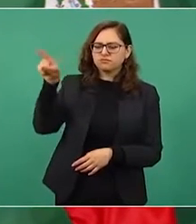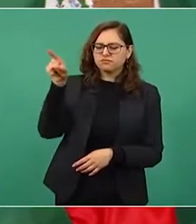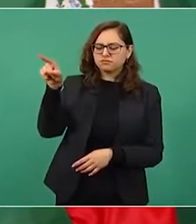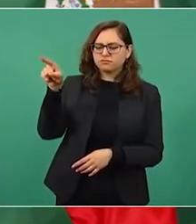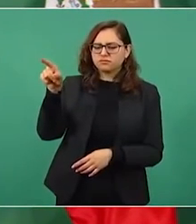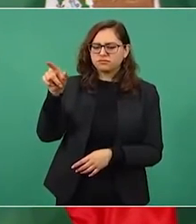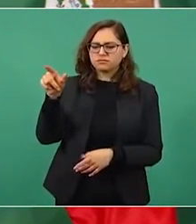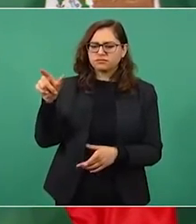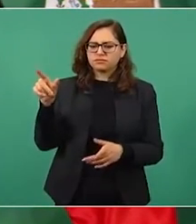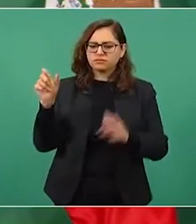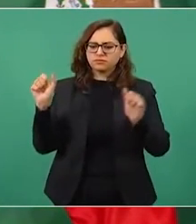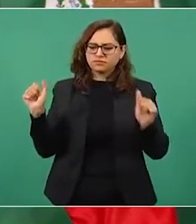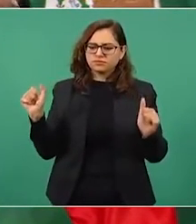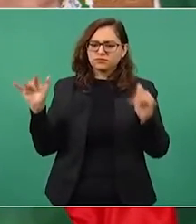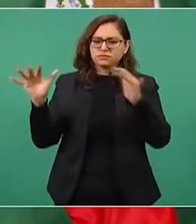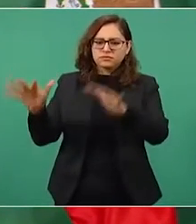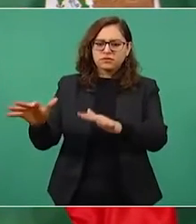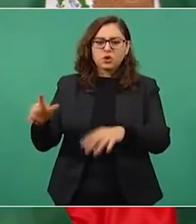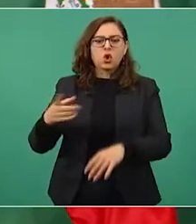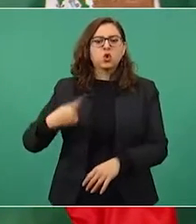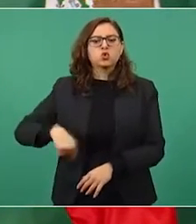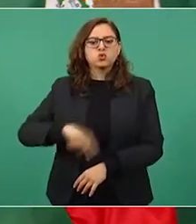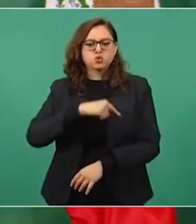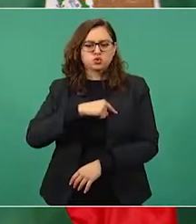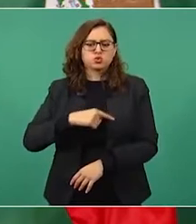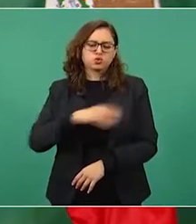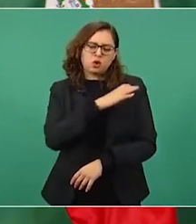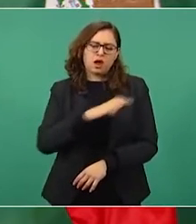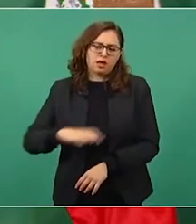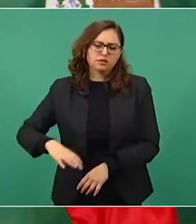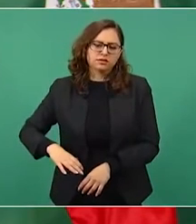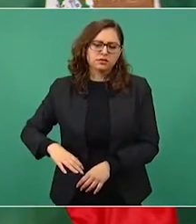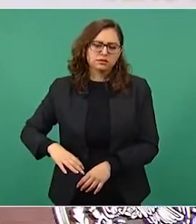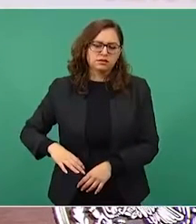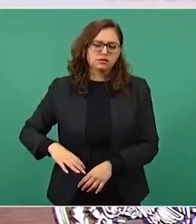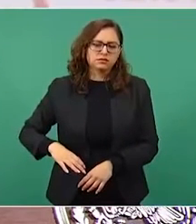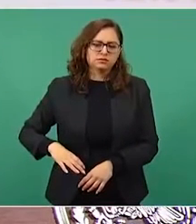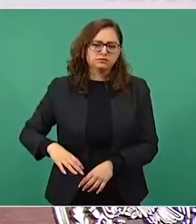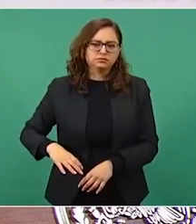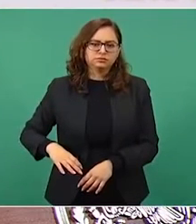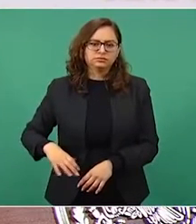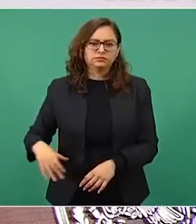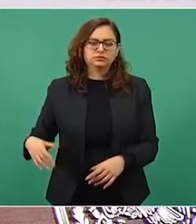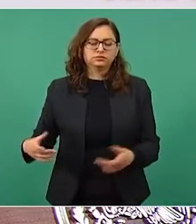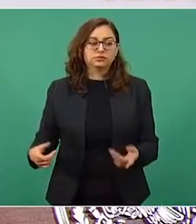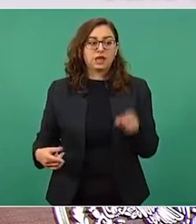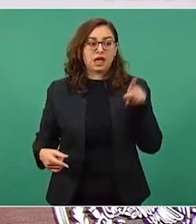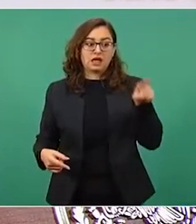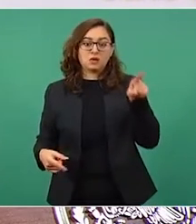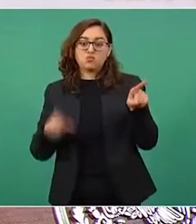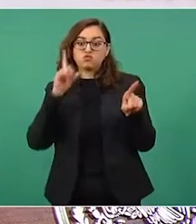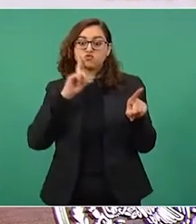y éramos candidatos y a todos besaba,